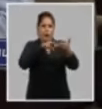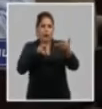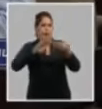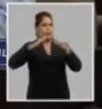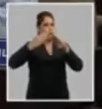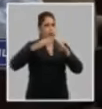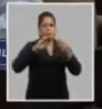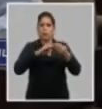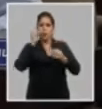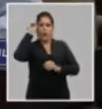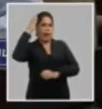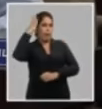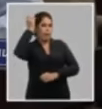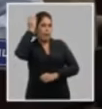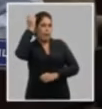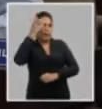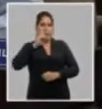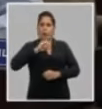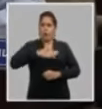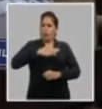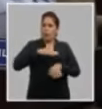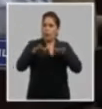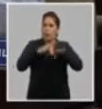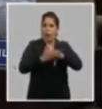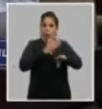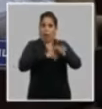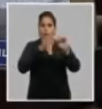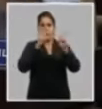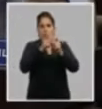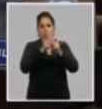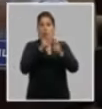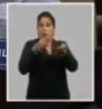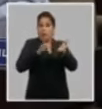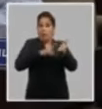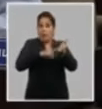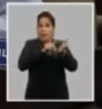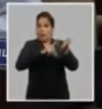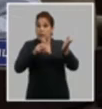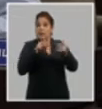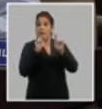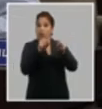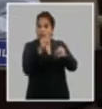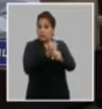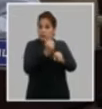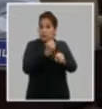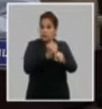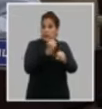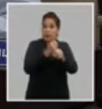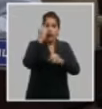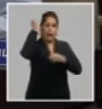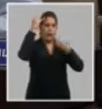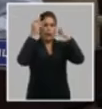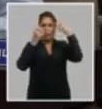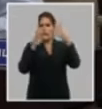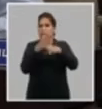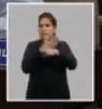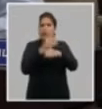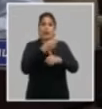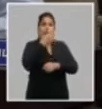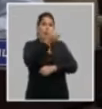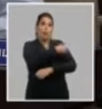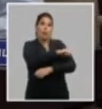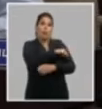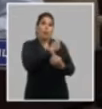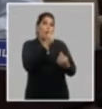discusión hábitos de preparación en función de los retos que esos militantes van a estar desempeñando en cada uno de los ámbitos donde